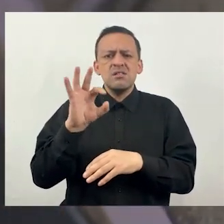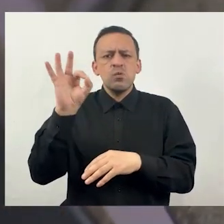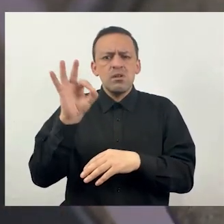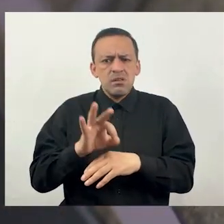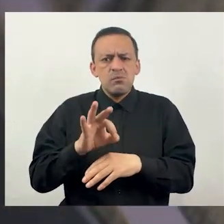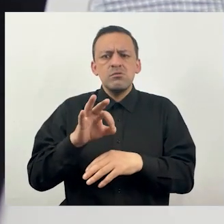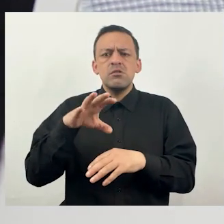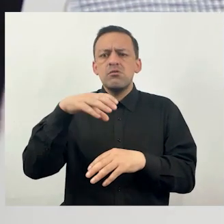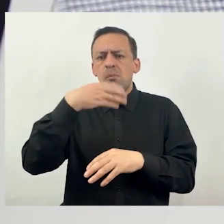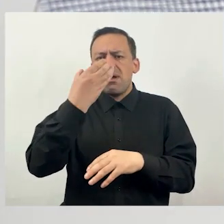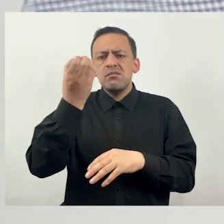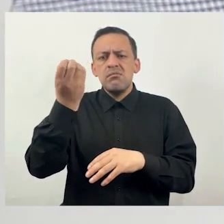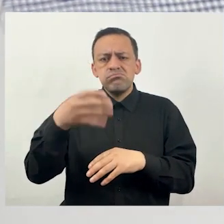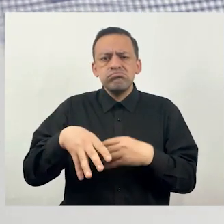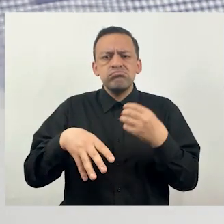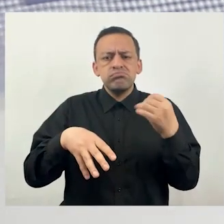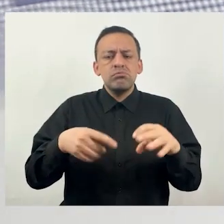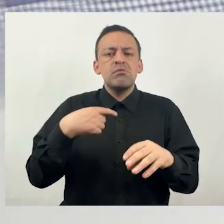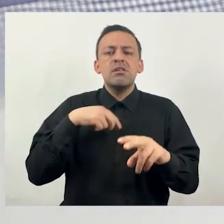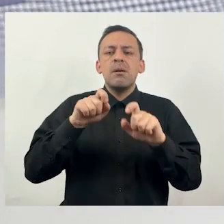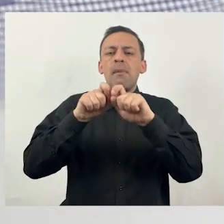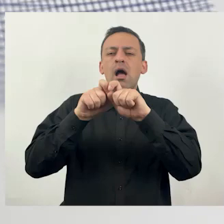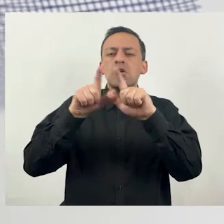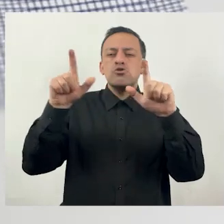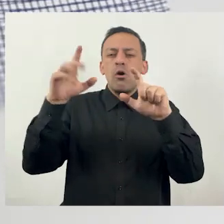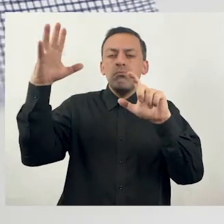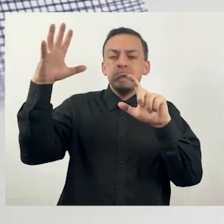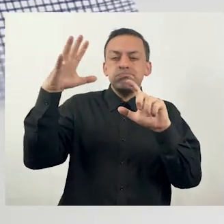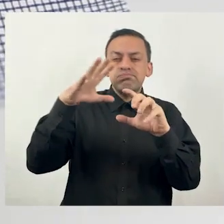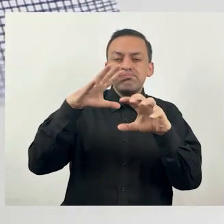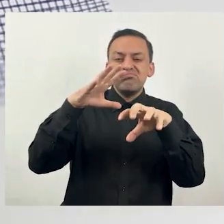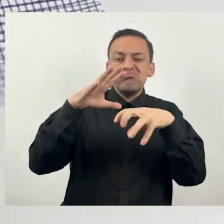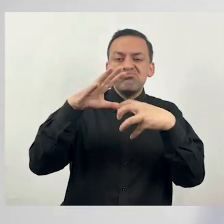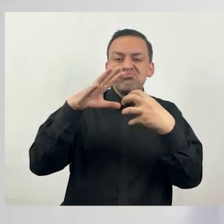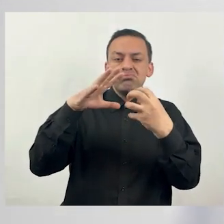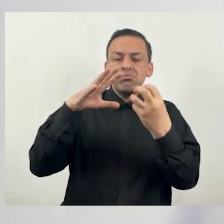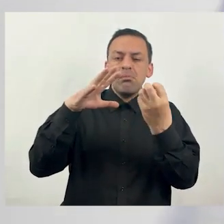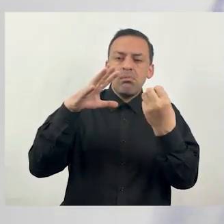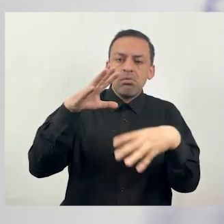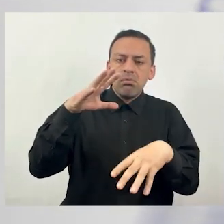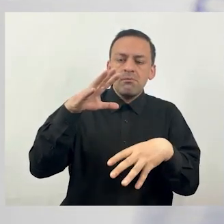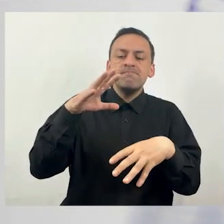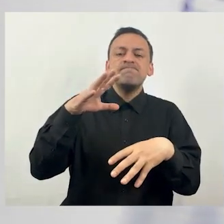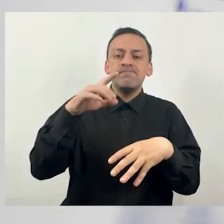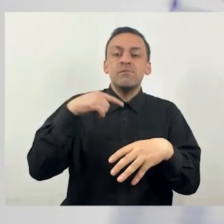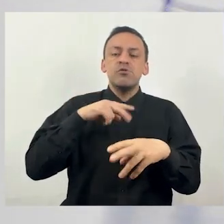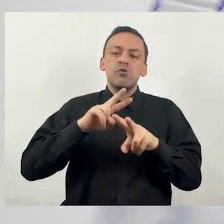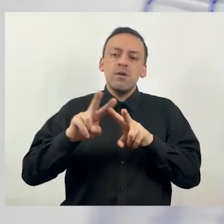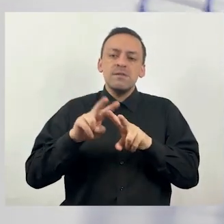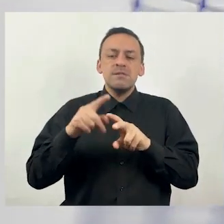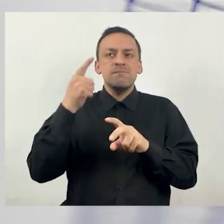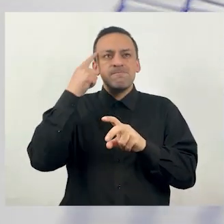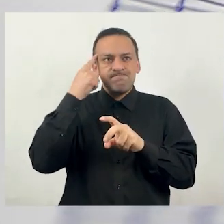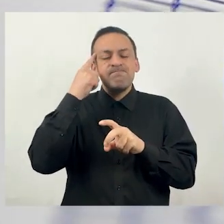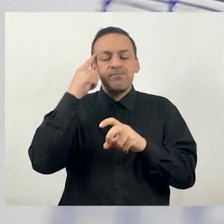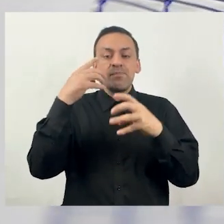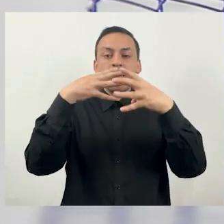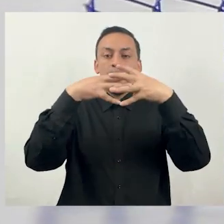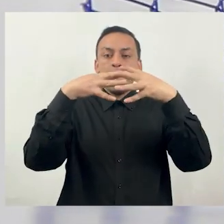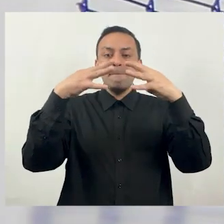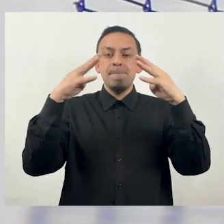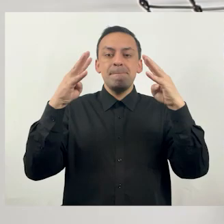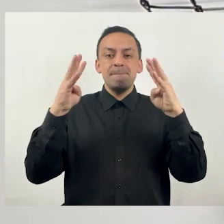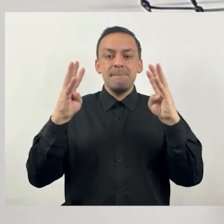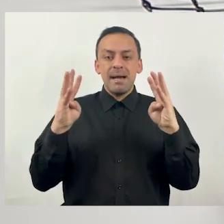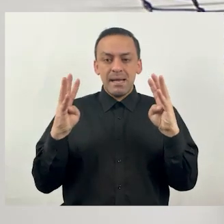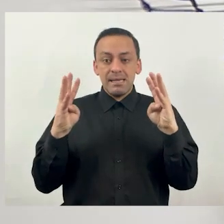en la planta producto de quemaduras de sol. Y fue así como nosotros creamos un concepto que es una malla fotoselectiva que